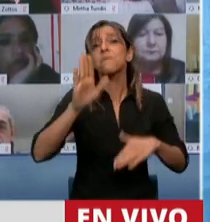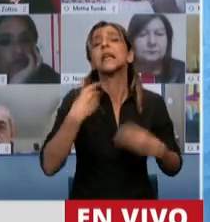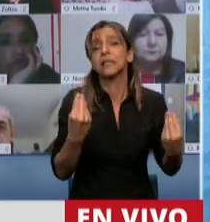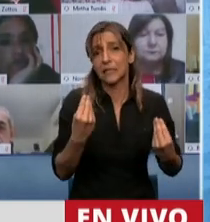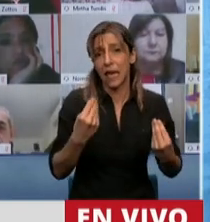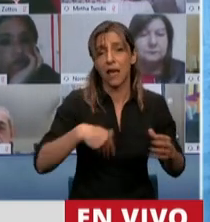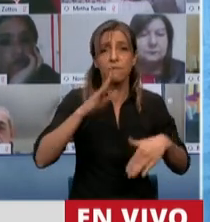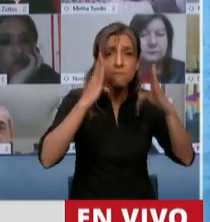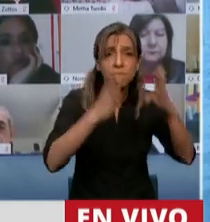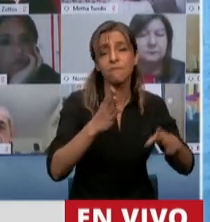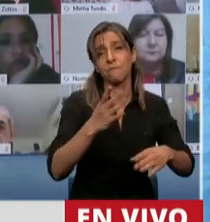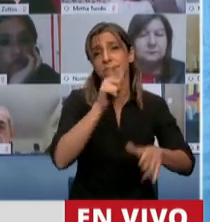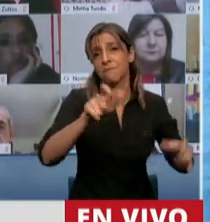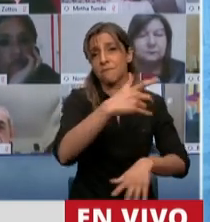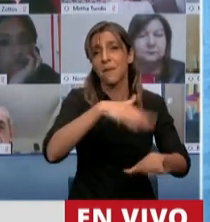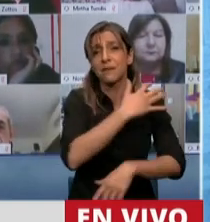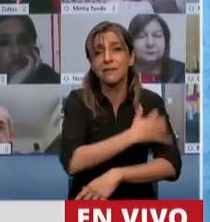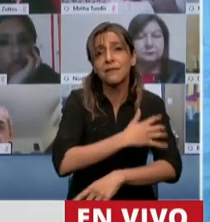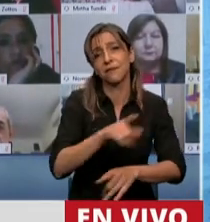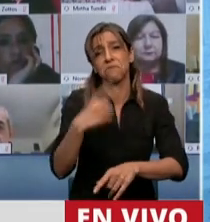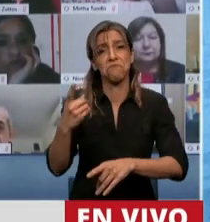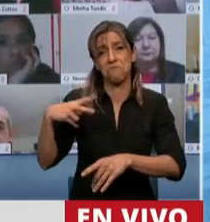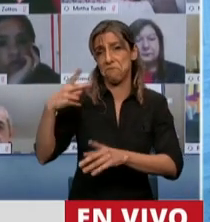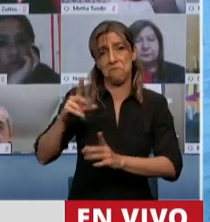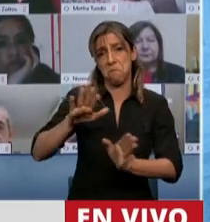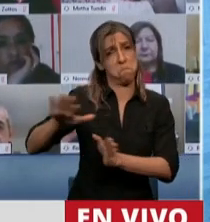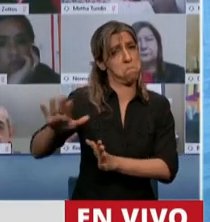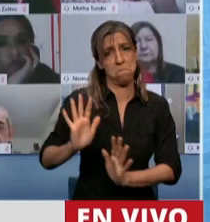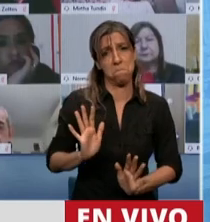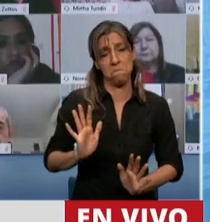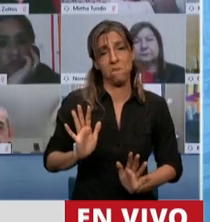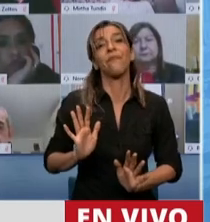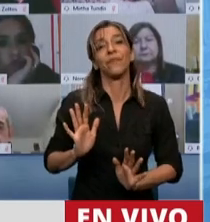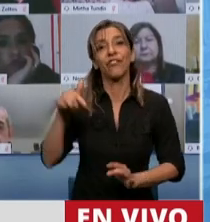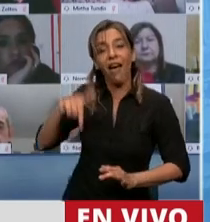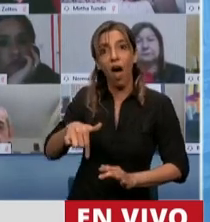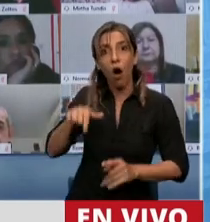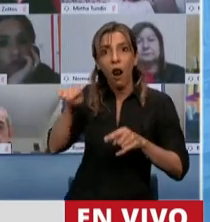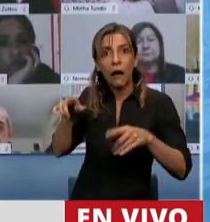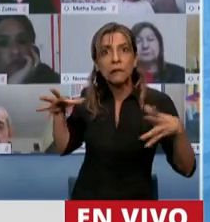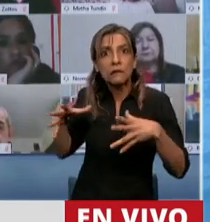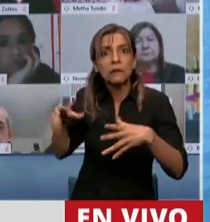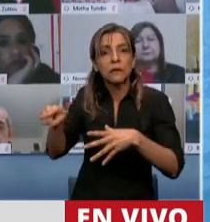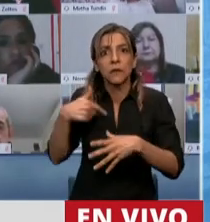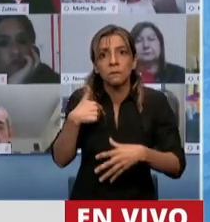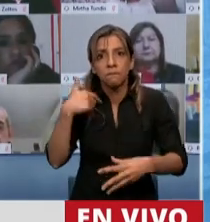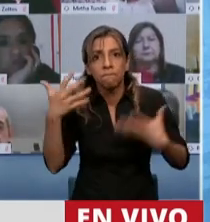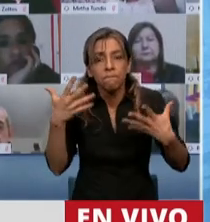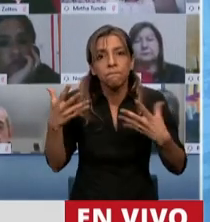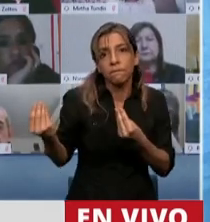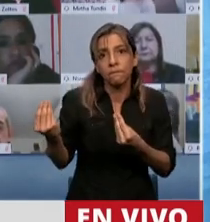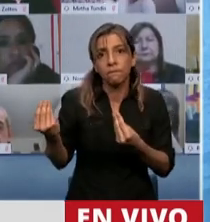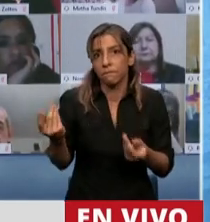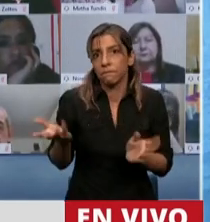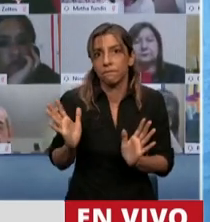Entonces eso es lo que les preocupa y por eso vienen a extorsionar con la pandemia para que el parlamento no funcione. Con